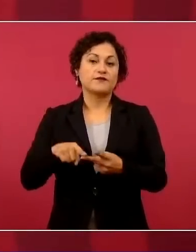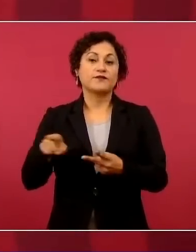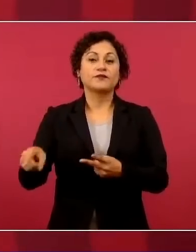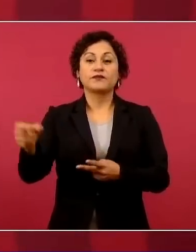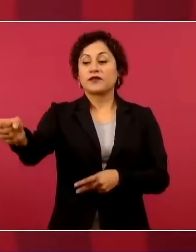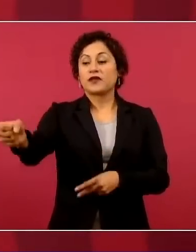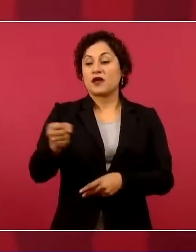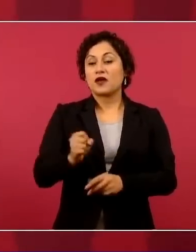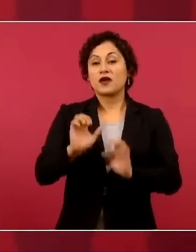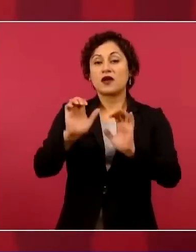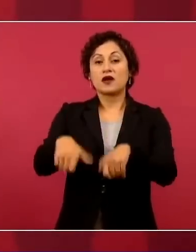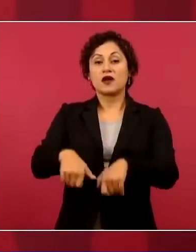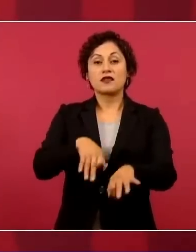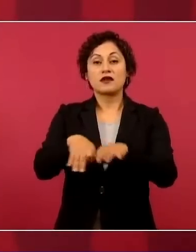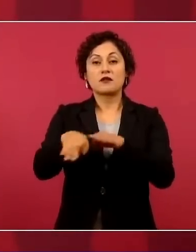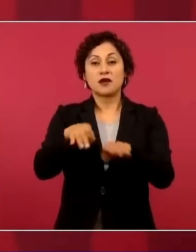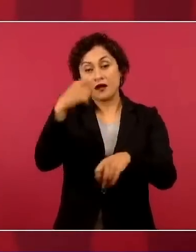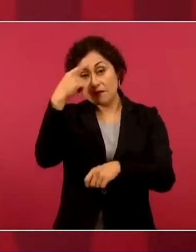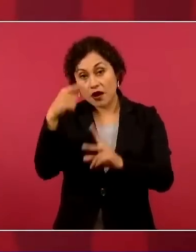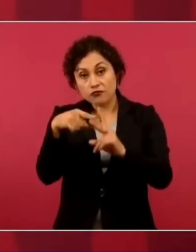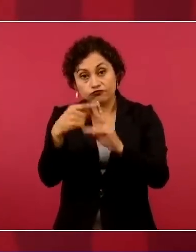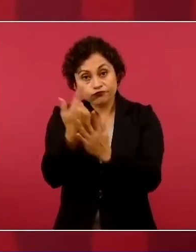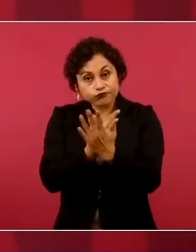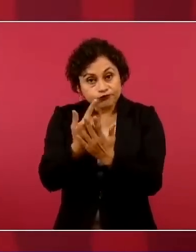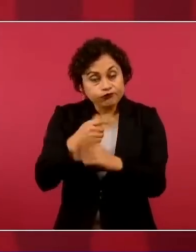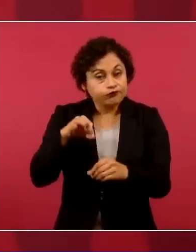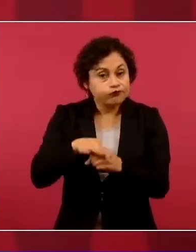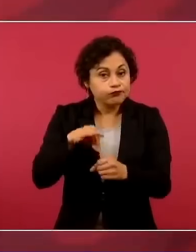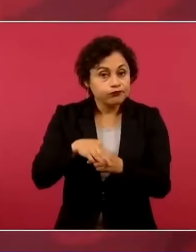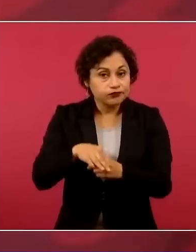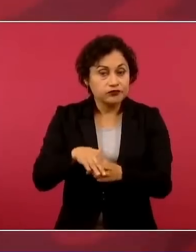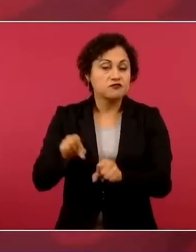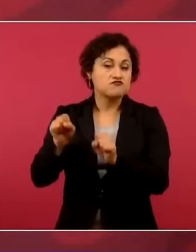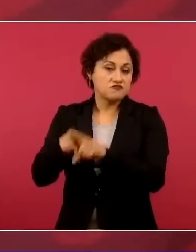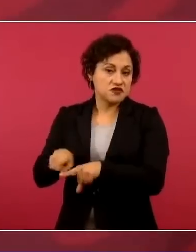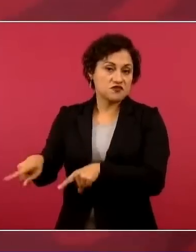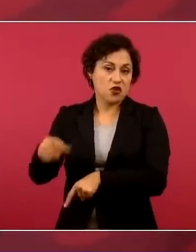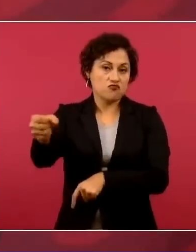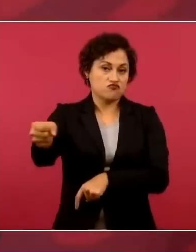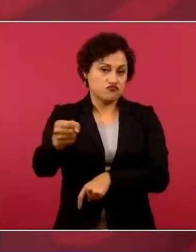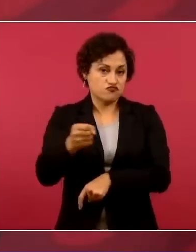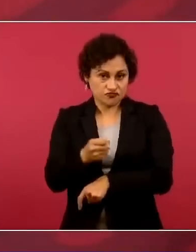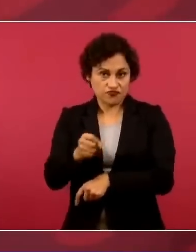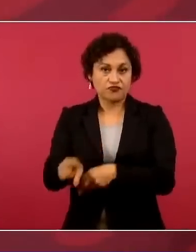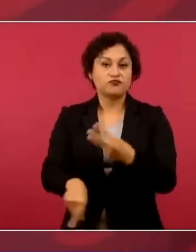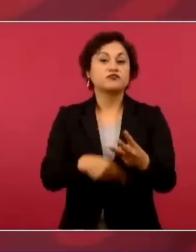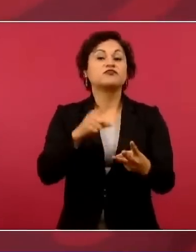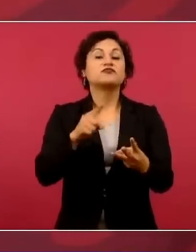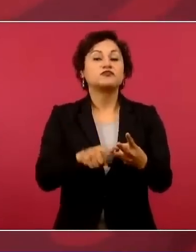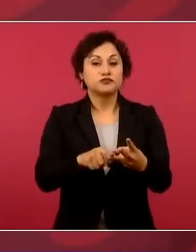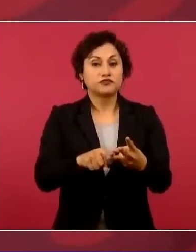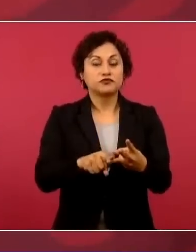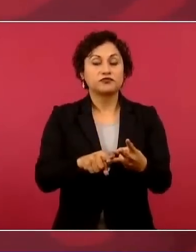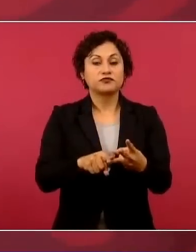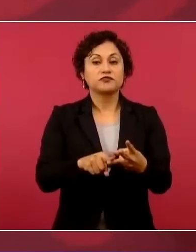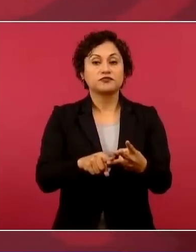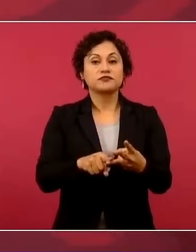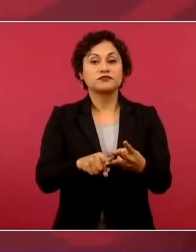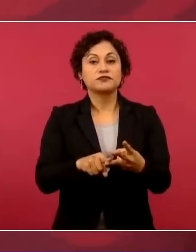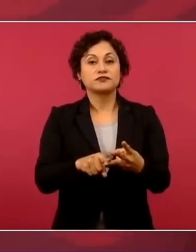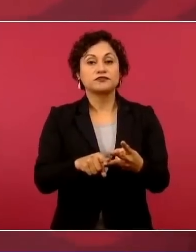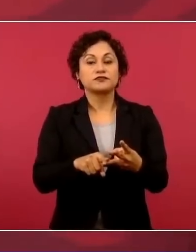Calderón, para contar los votos? Ugalde. ¿Quién va ayer a defender la